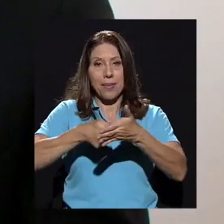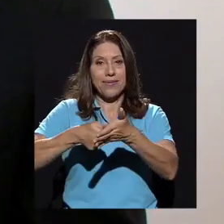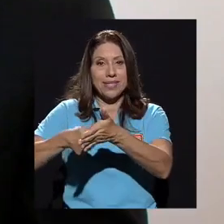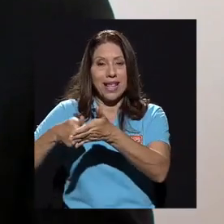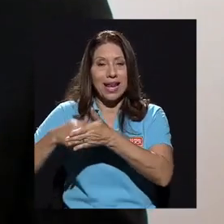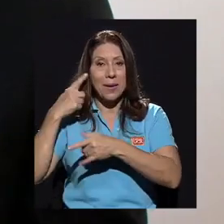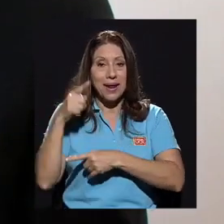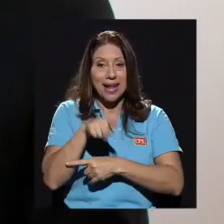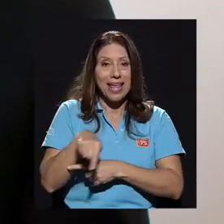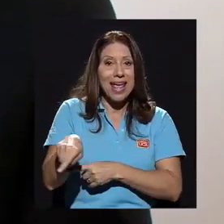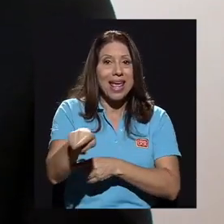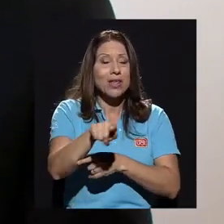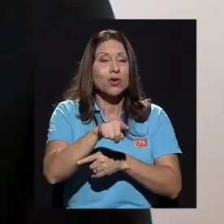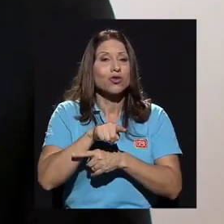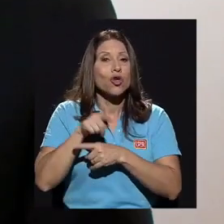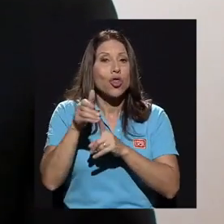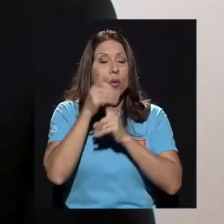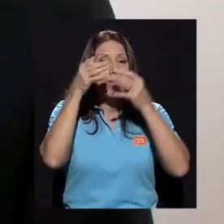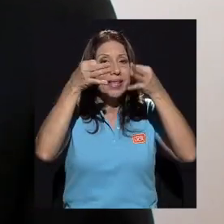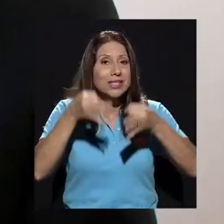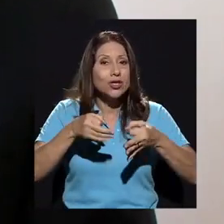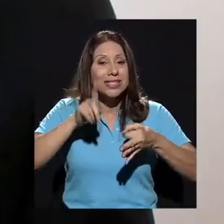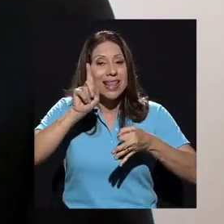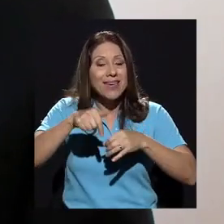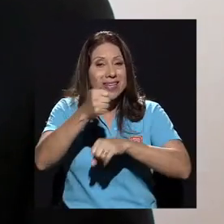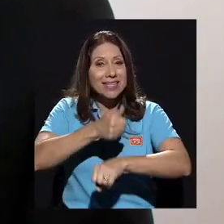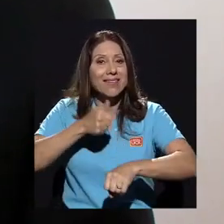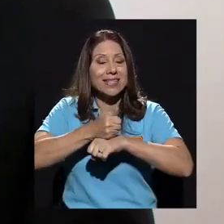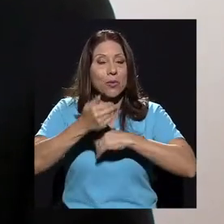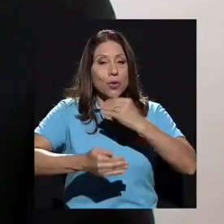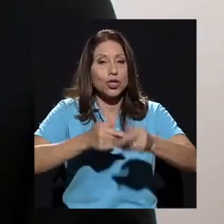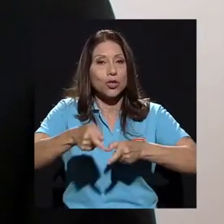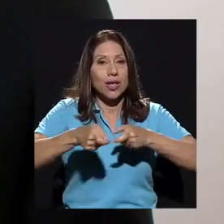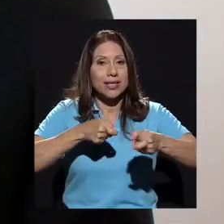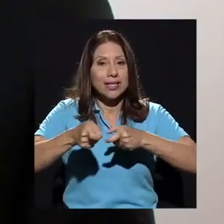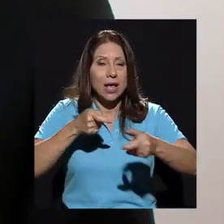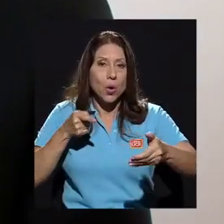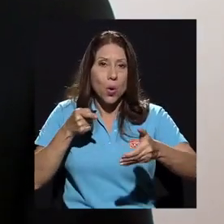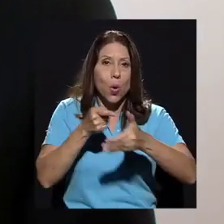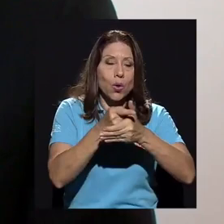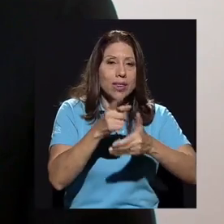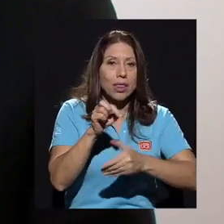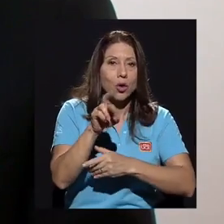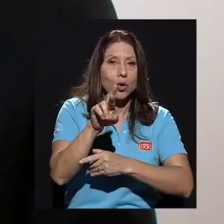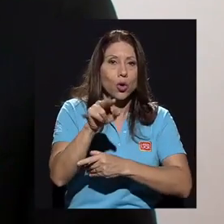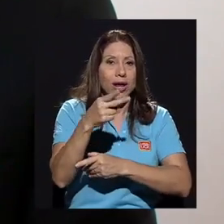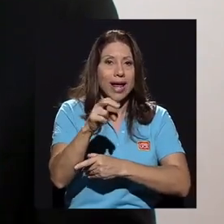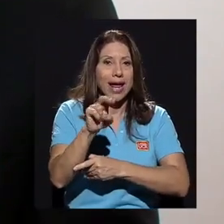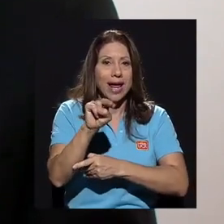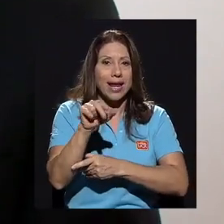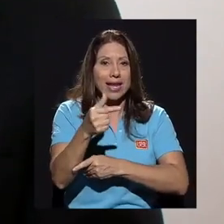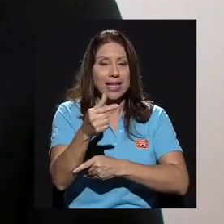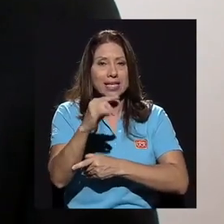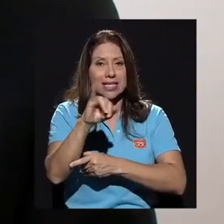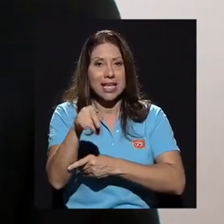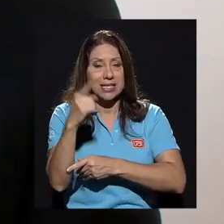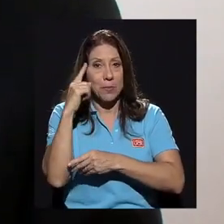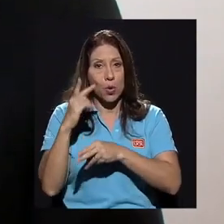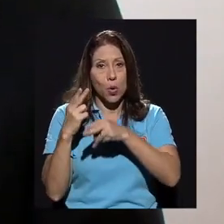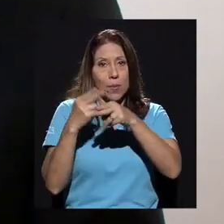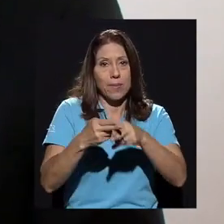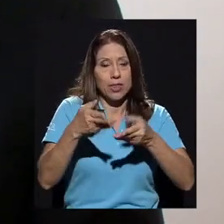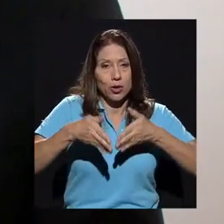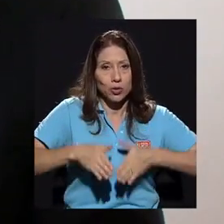instaurar o no un proceso administrativo contra el rector Genin Jensen por el caso del nombramiento de su hija en el Centro Inmortil Laboratorio.